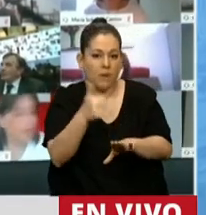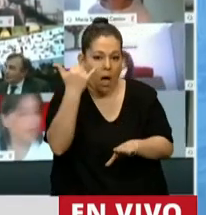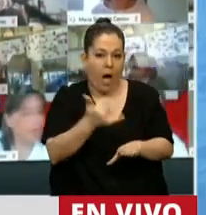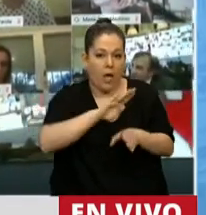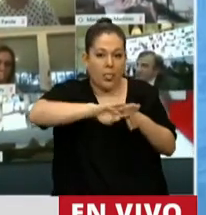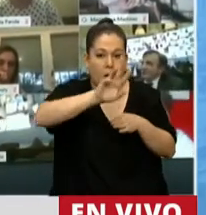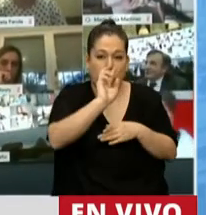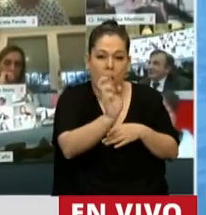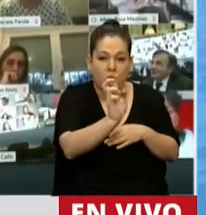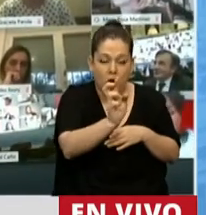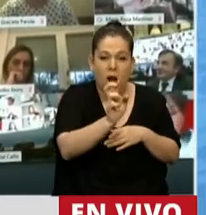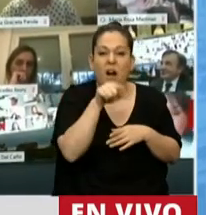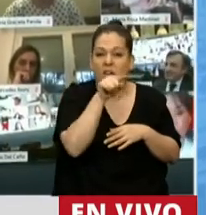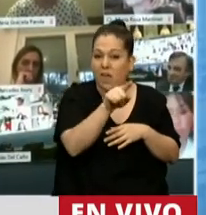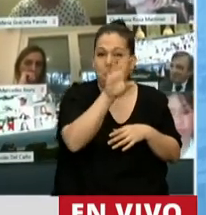en dólares y está en default.